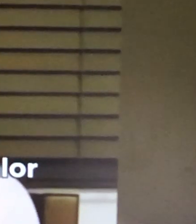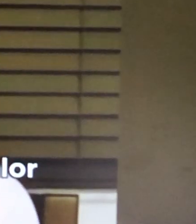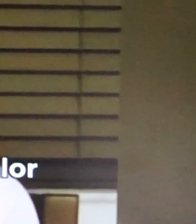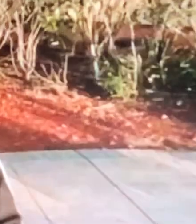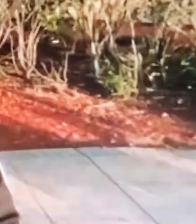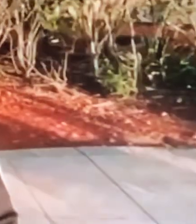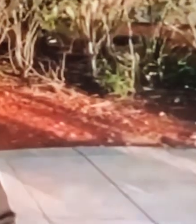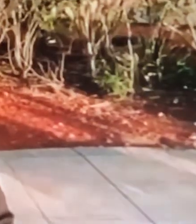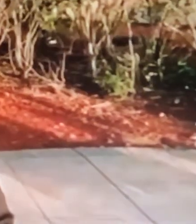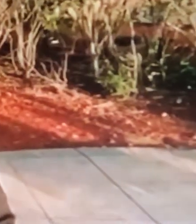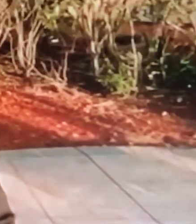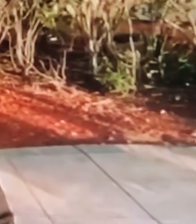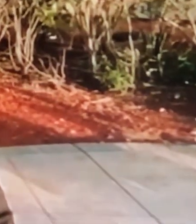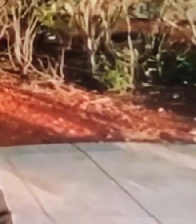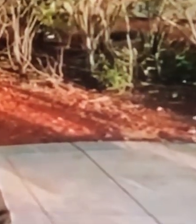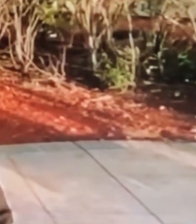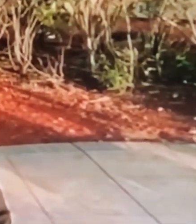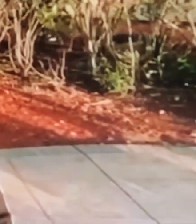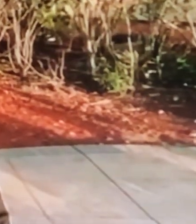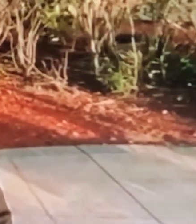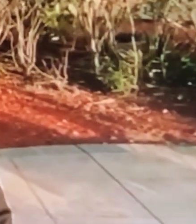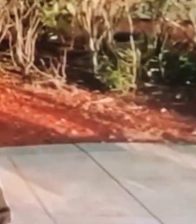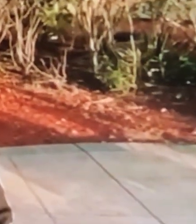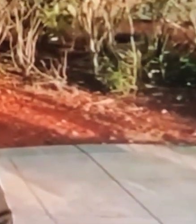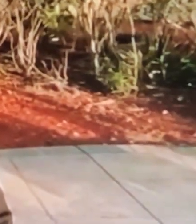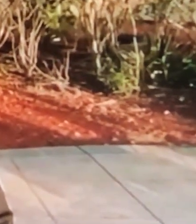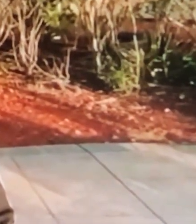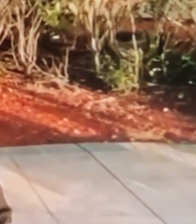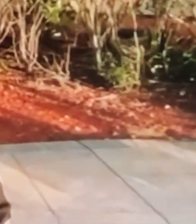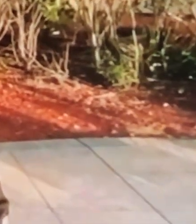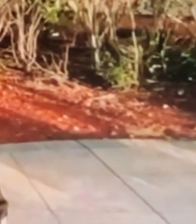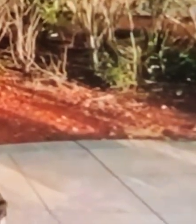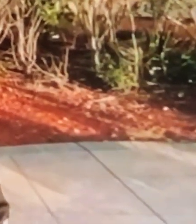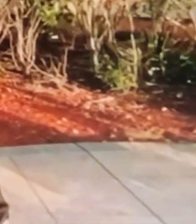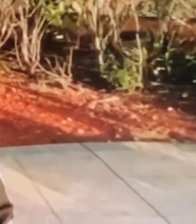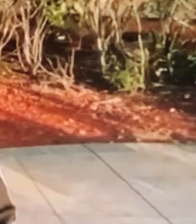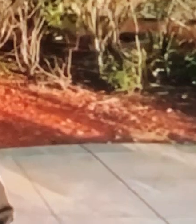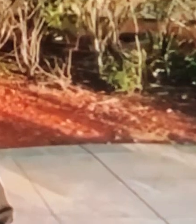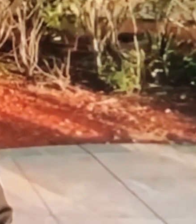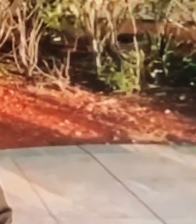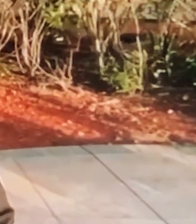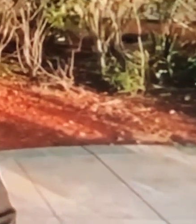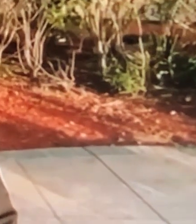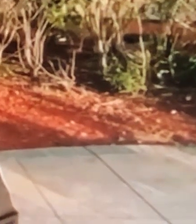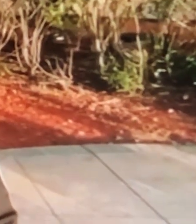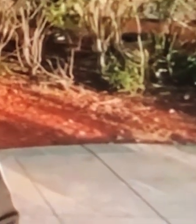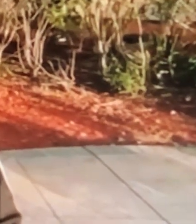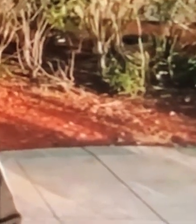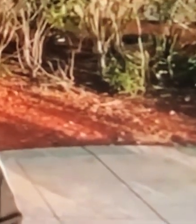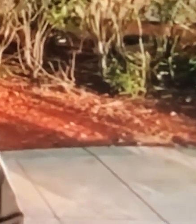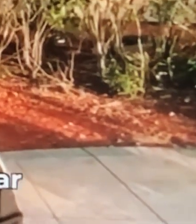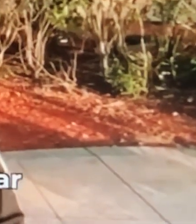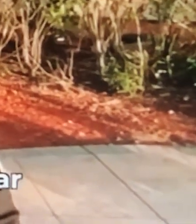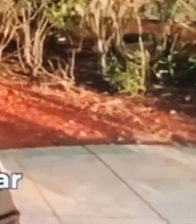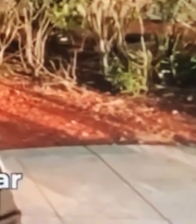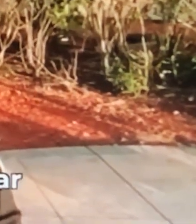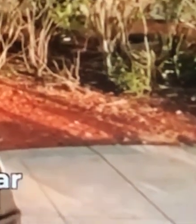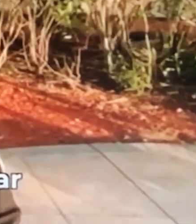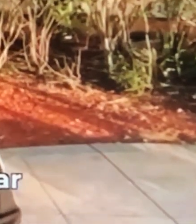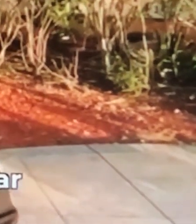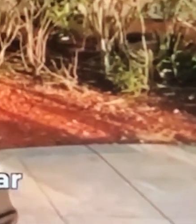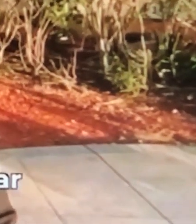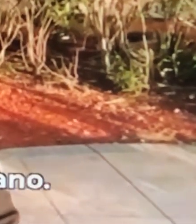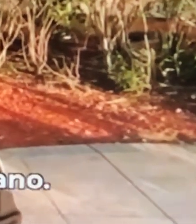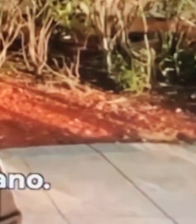los de los demás. Me vine a los 8 años a este país con mis papás, dejando todo lo que conocía e integrándome a un mundo totalmente nuevo, el cual no me